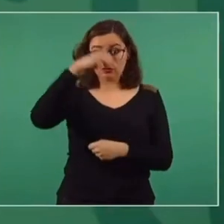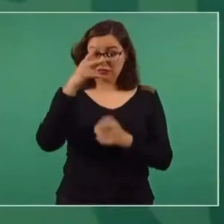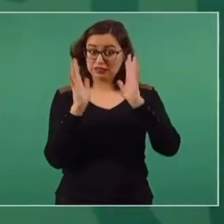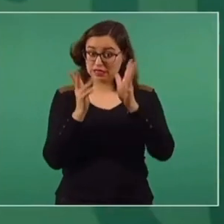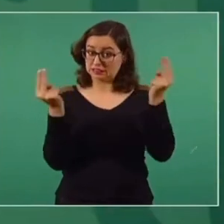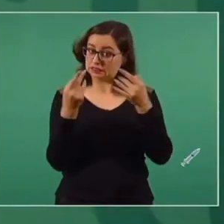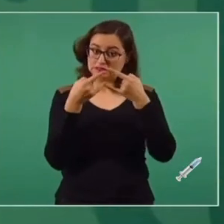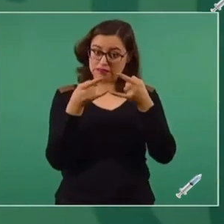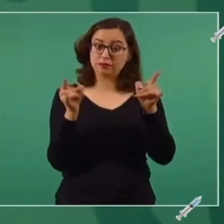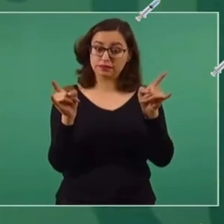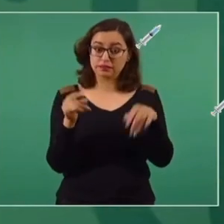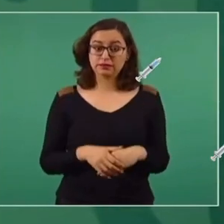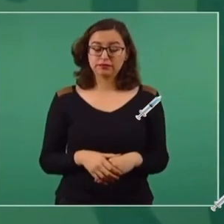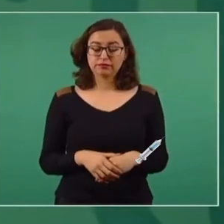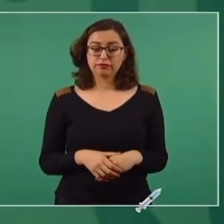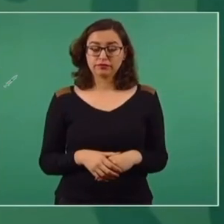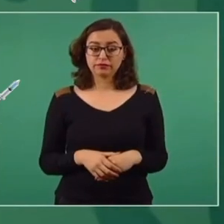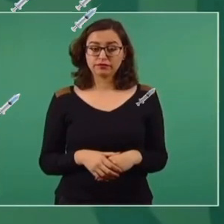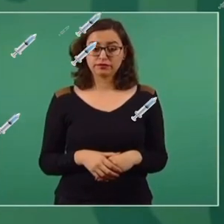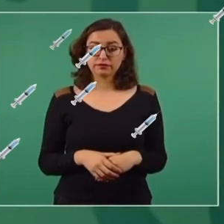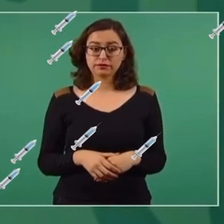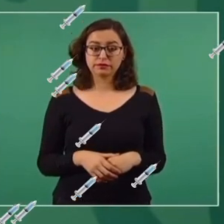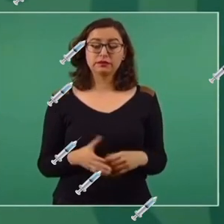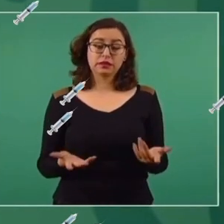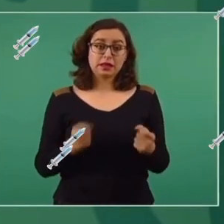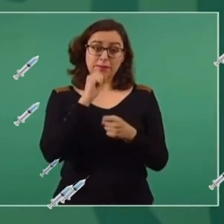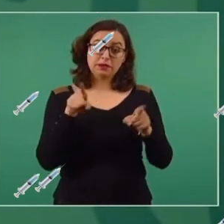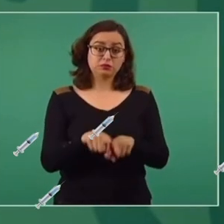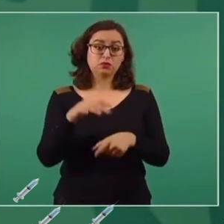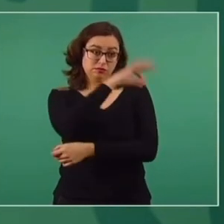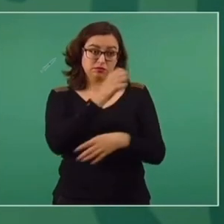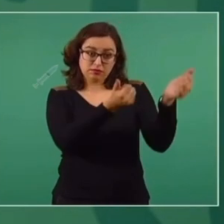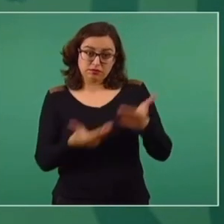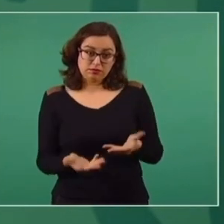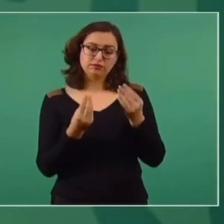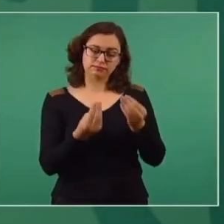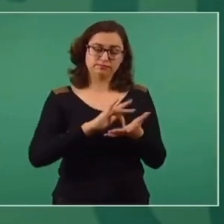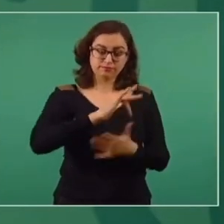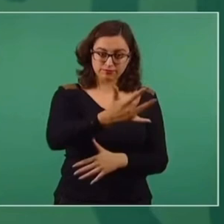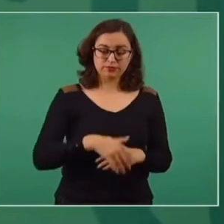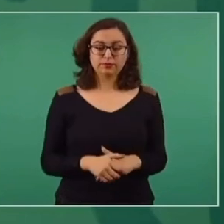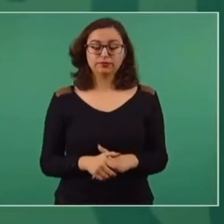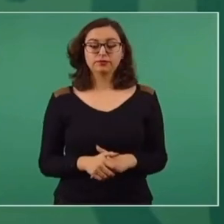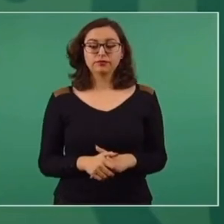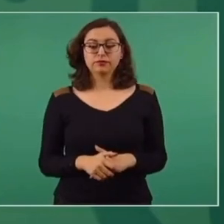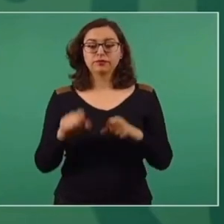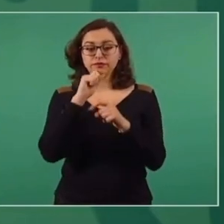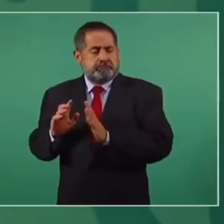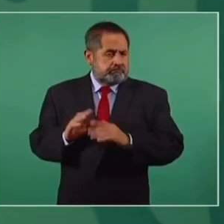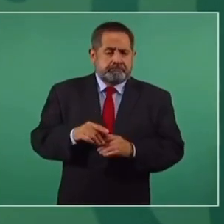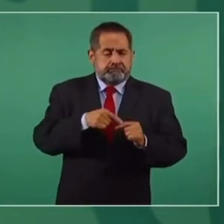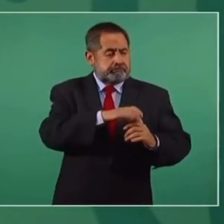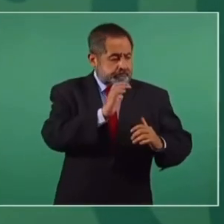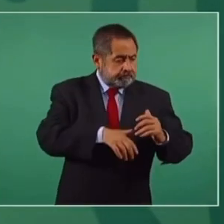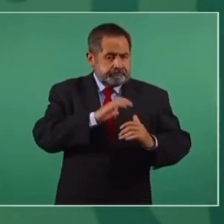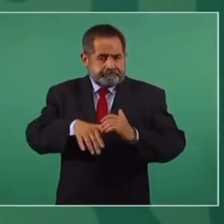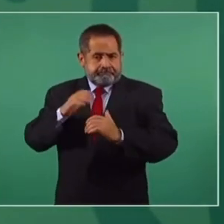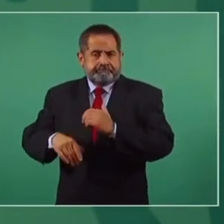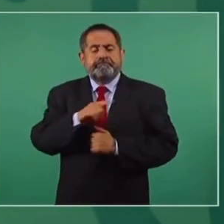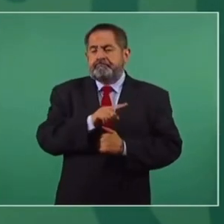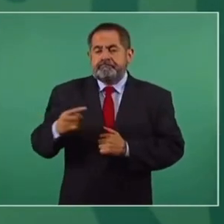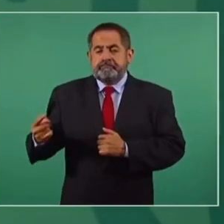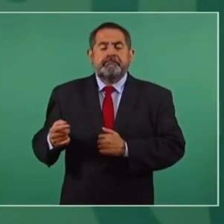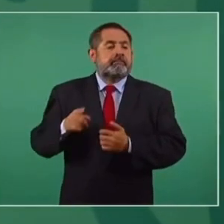posible. Se agradeció lo de la entrega de las vacunas, se les informó sobre cómo se han aplicado. Vamos a usar